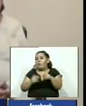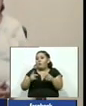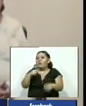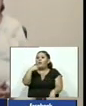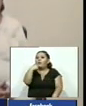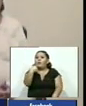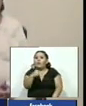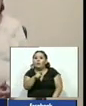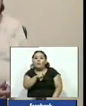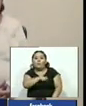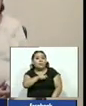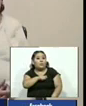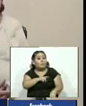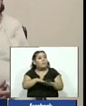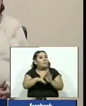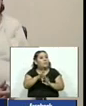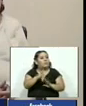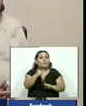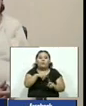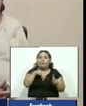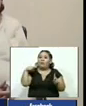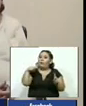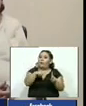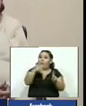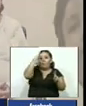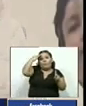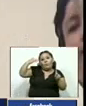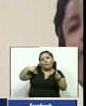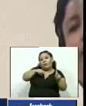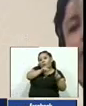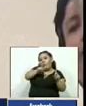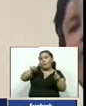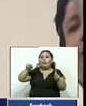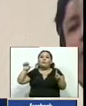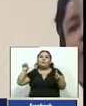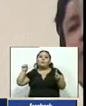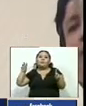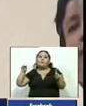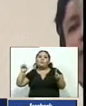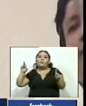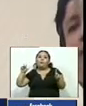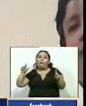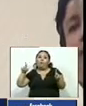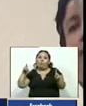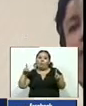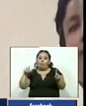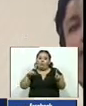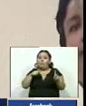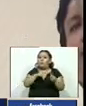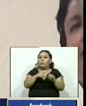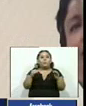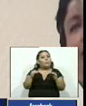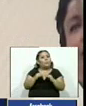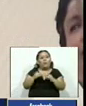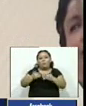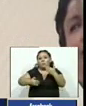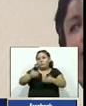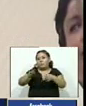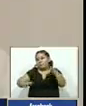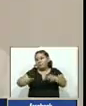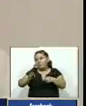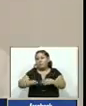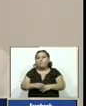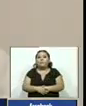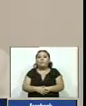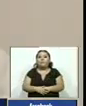responsable de la estructura delictiva señalan a Esmeralda Flores Acosta que es procesada al igual que 11 imputados más